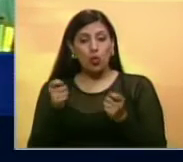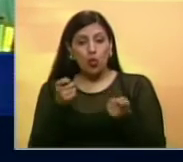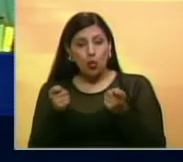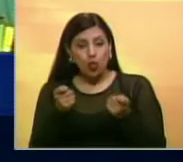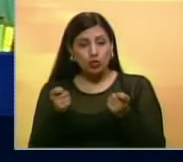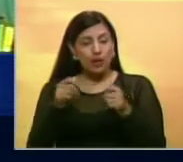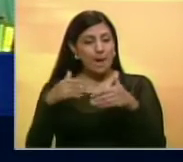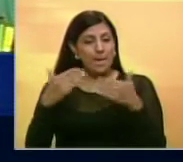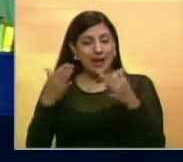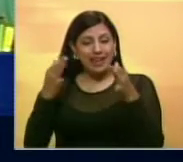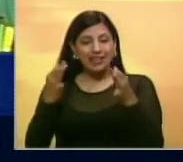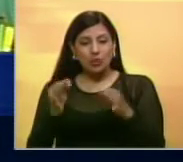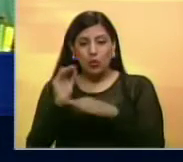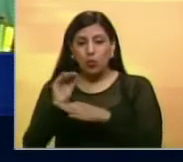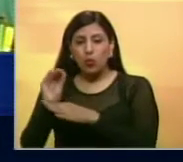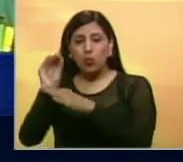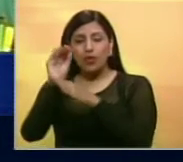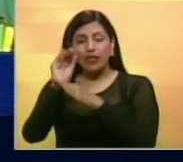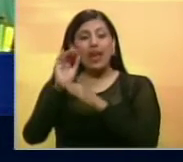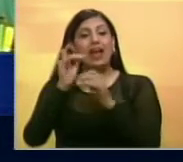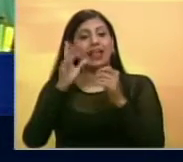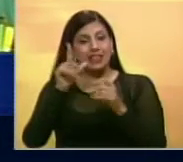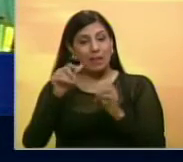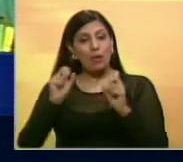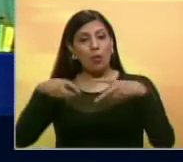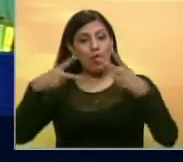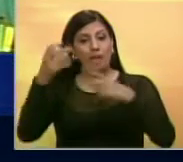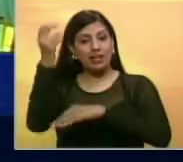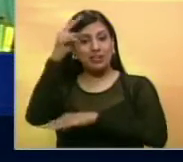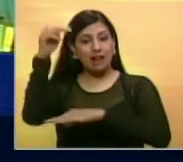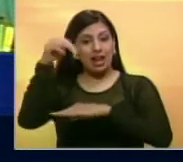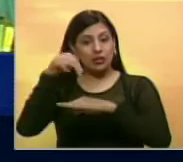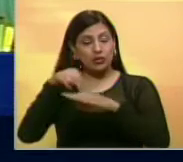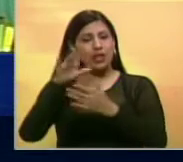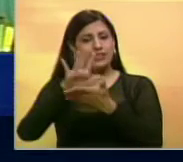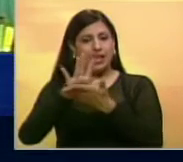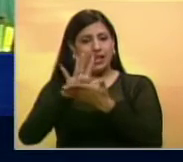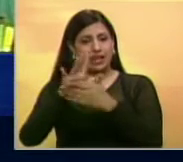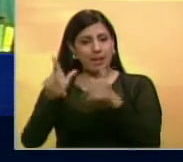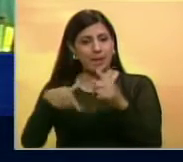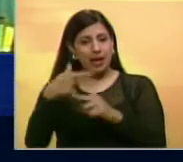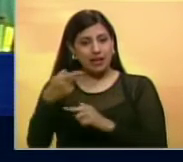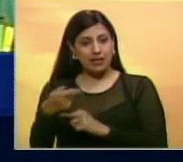medidas para asegurar la instalación en paz de la Asamblea Nacional. Con tranquilidad.